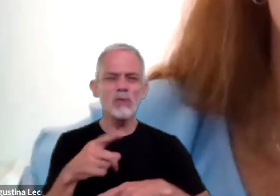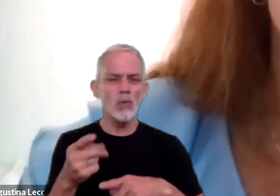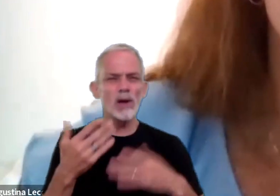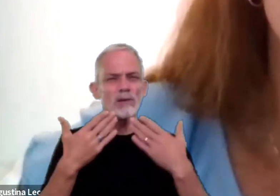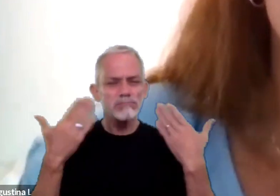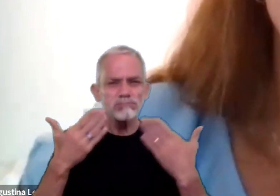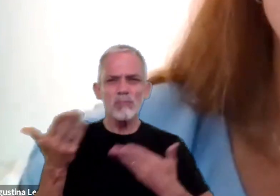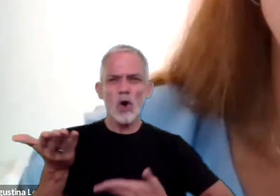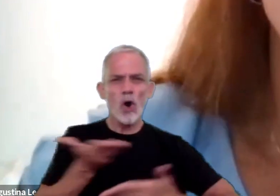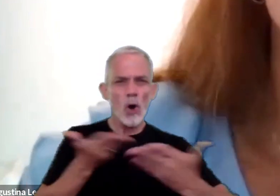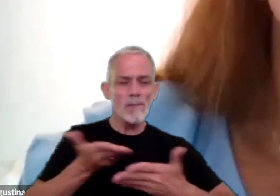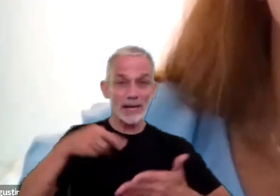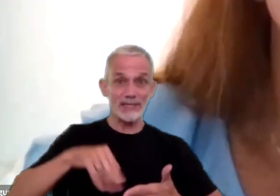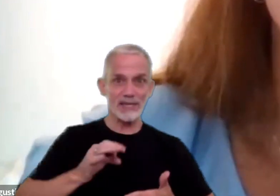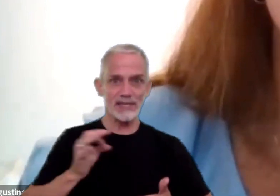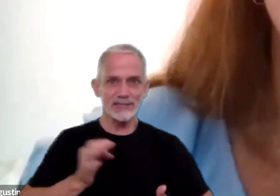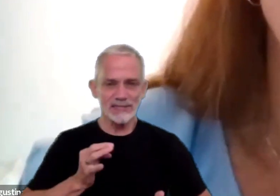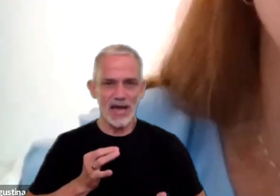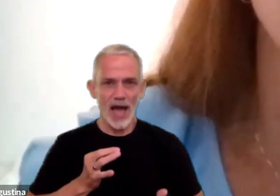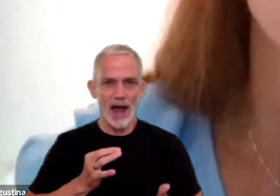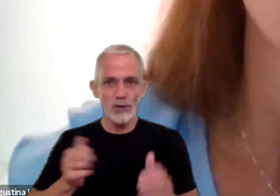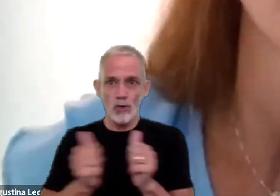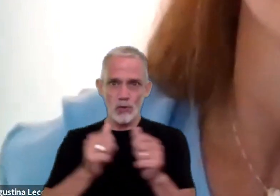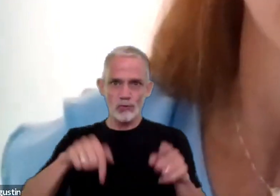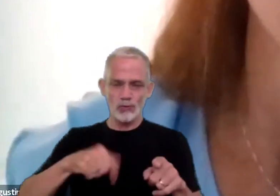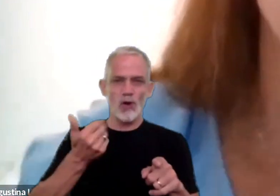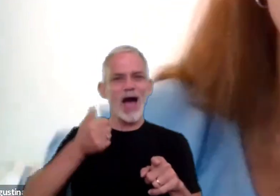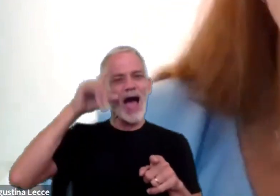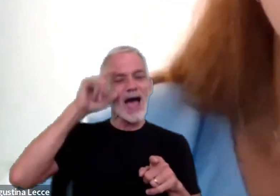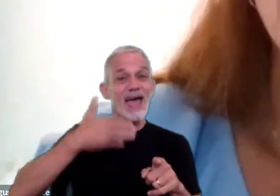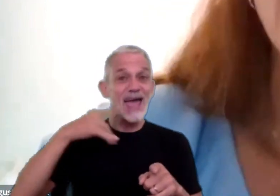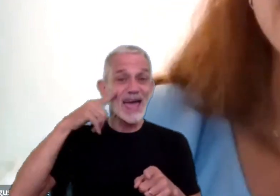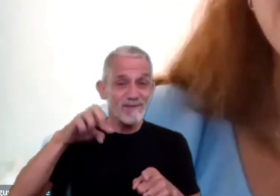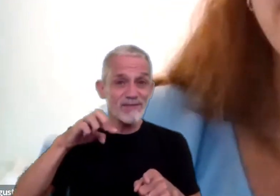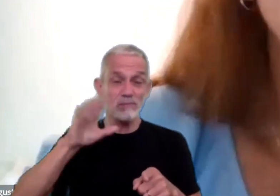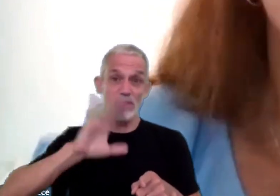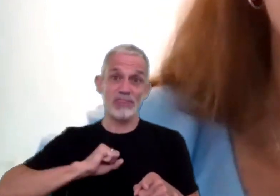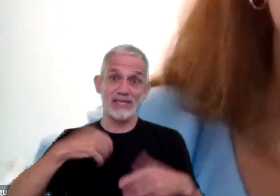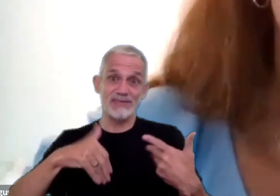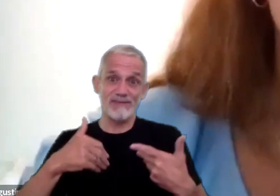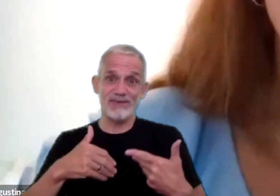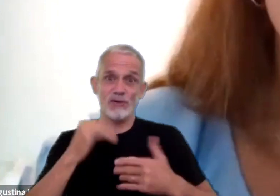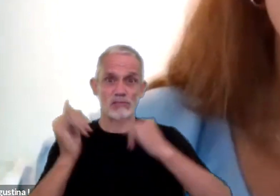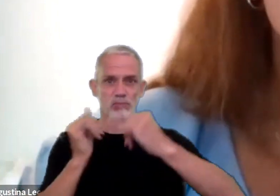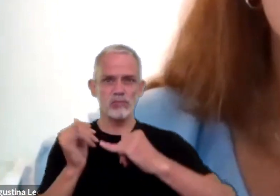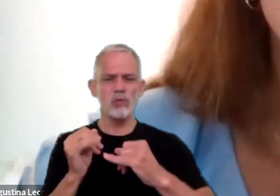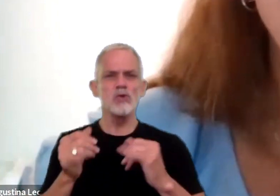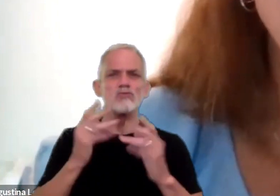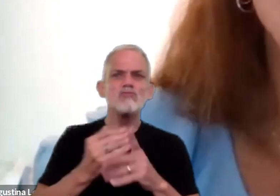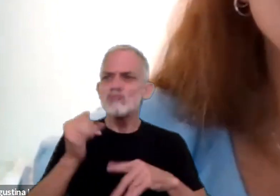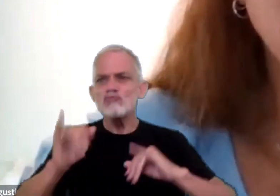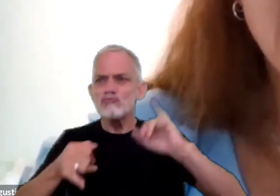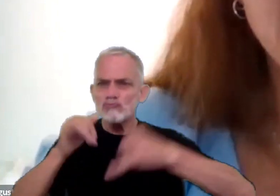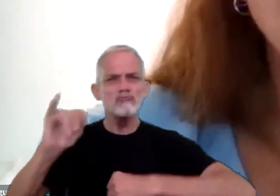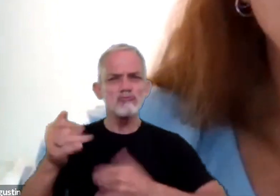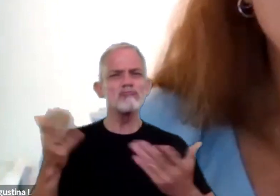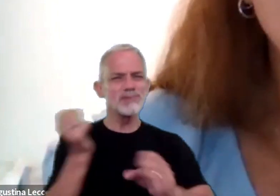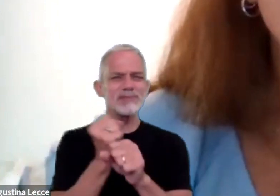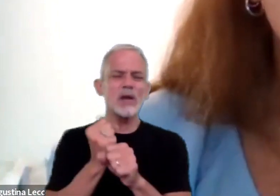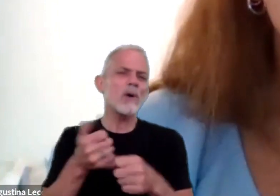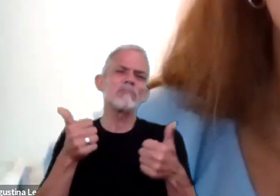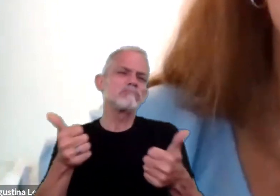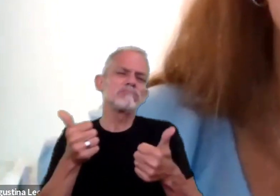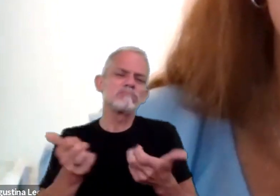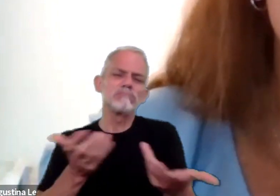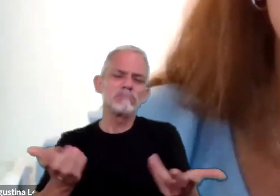compartido durante todo este año con nosotros este proyecto, este desafío. Siempre predispuestos, la verdad que se trabaja excelente,